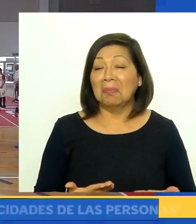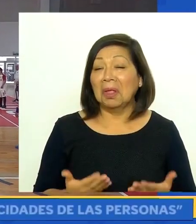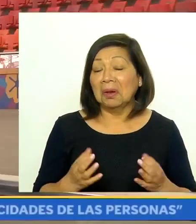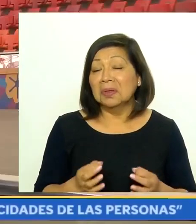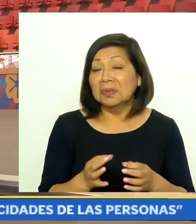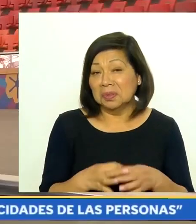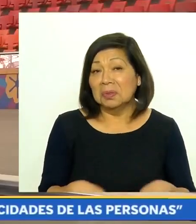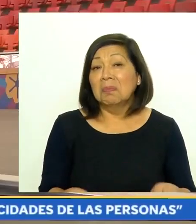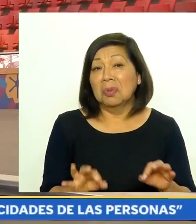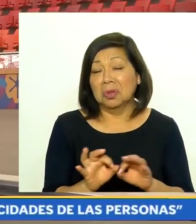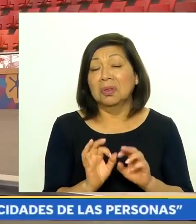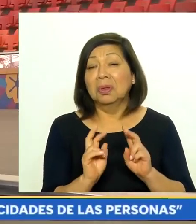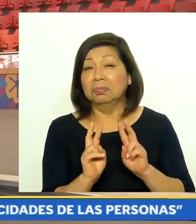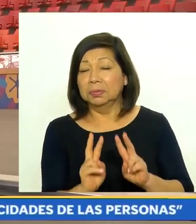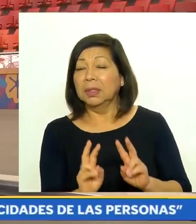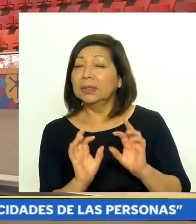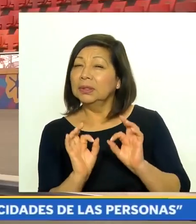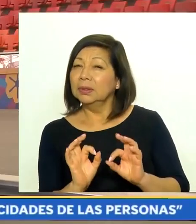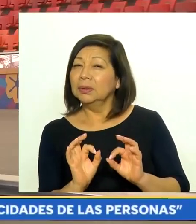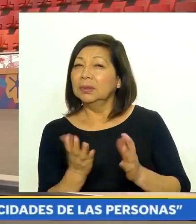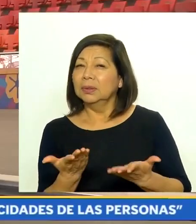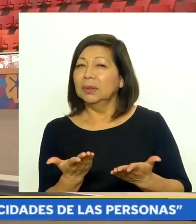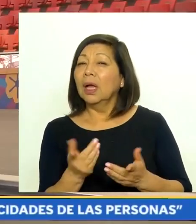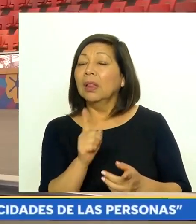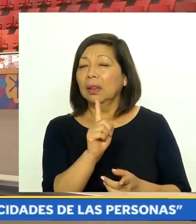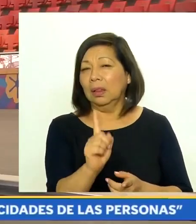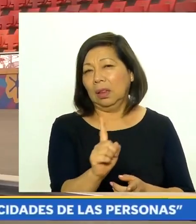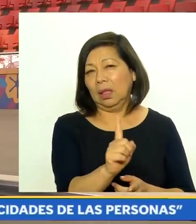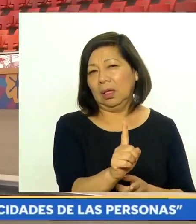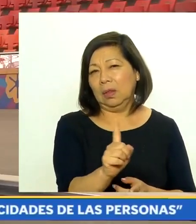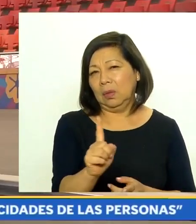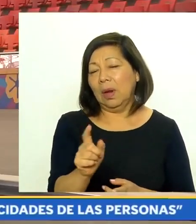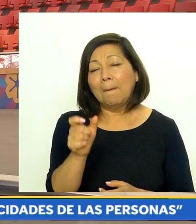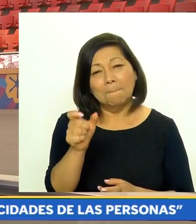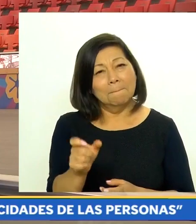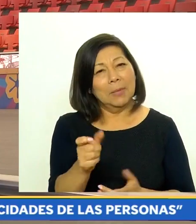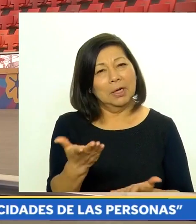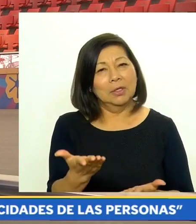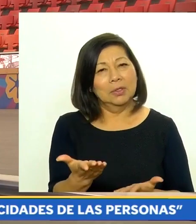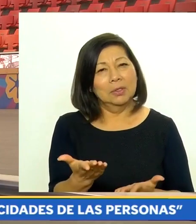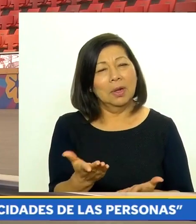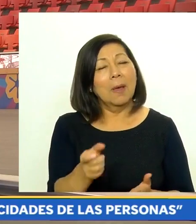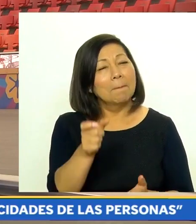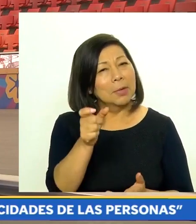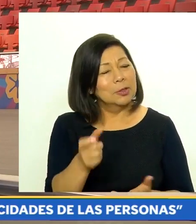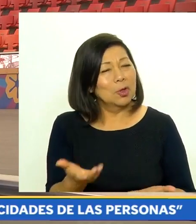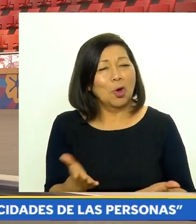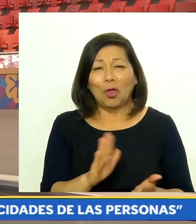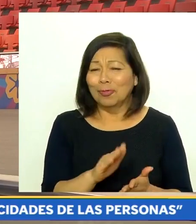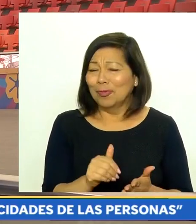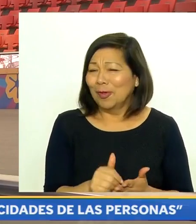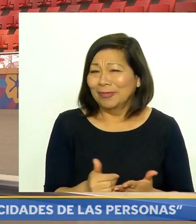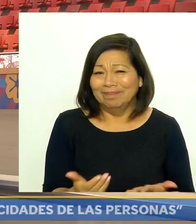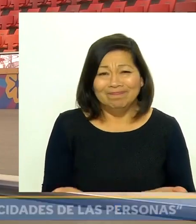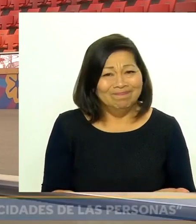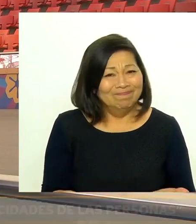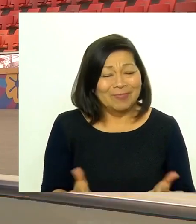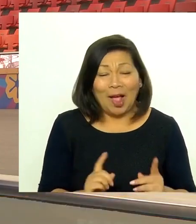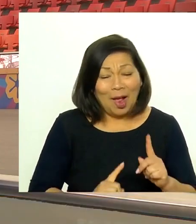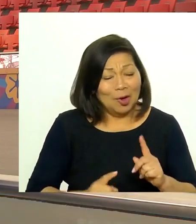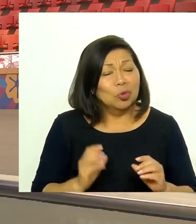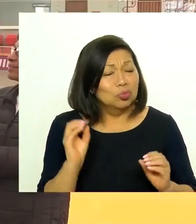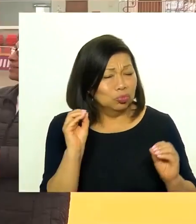Bueno, creo que es importante visibilizar siempre las capacidades de cada una de las personas, de cada uno de los seres humanos. Todos tenemos